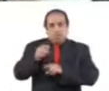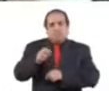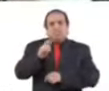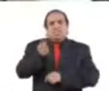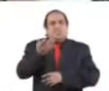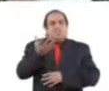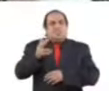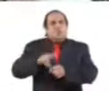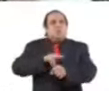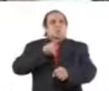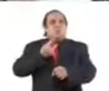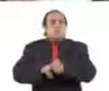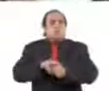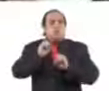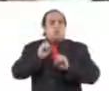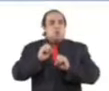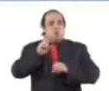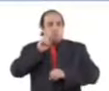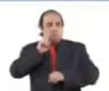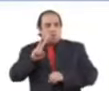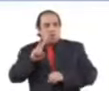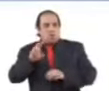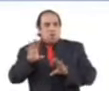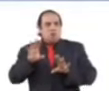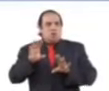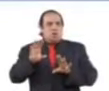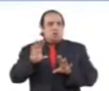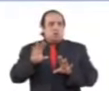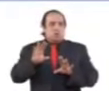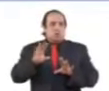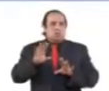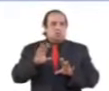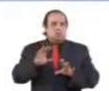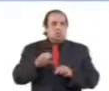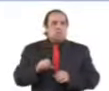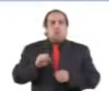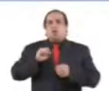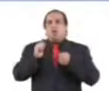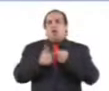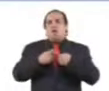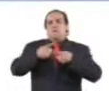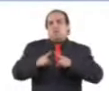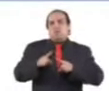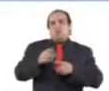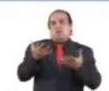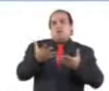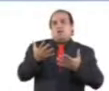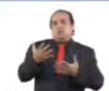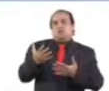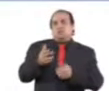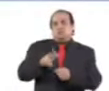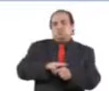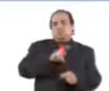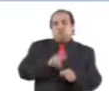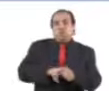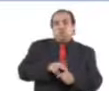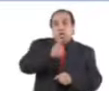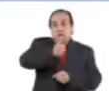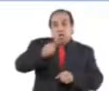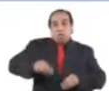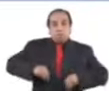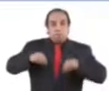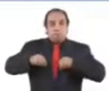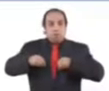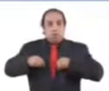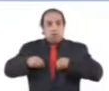que visualizar un fenómeno lo haga cotidiano, lo haga cotidiano. Cada vida perdida es una historia